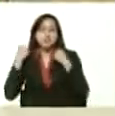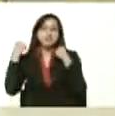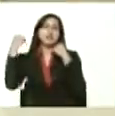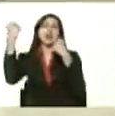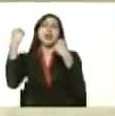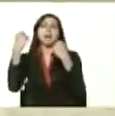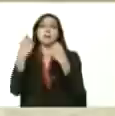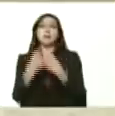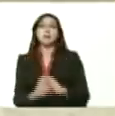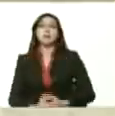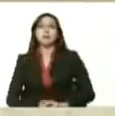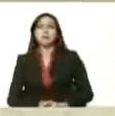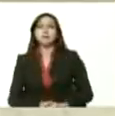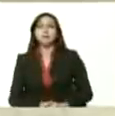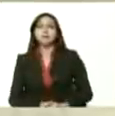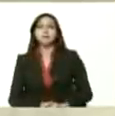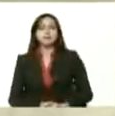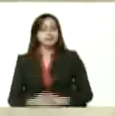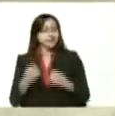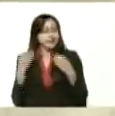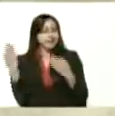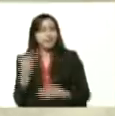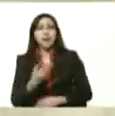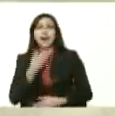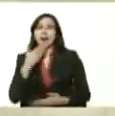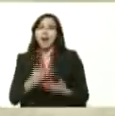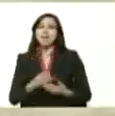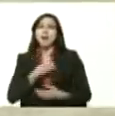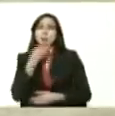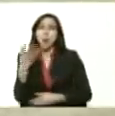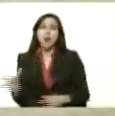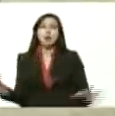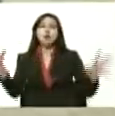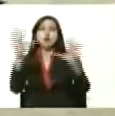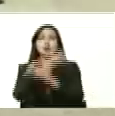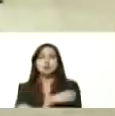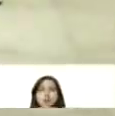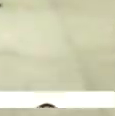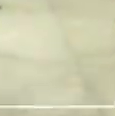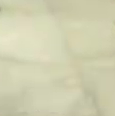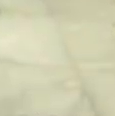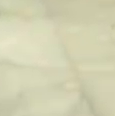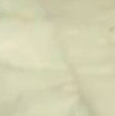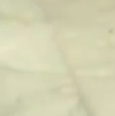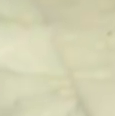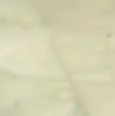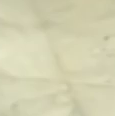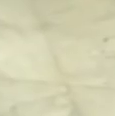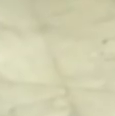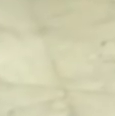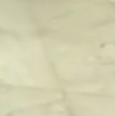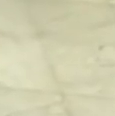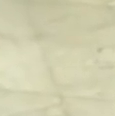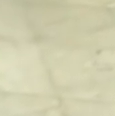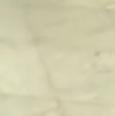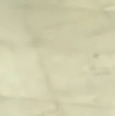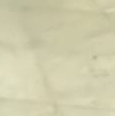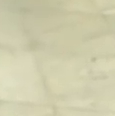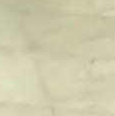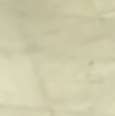venceremos siempre venceremos gracias buenas noches a todos gracias gracias gracias gracias gracias gracias